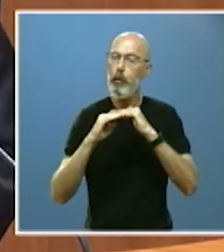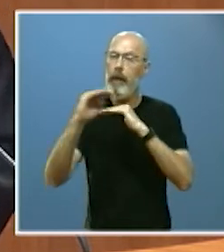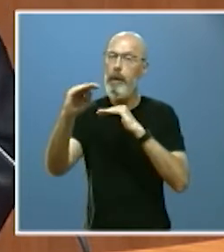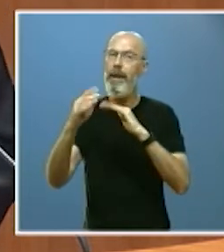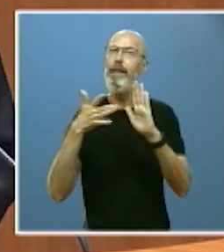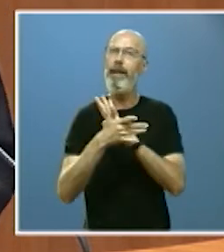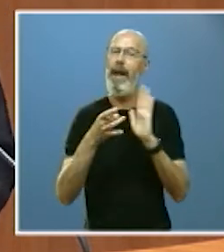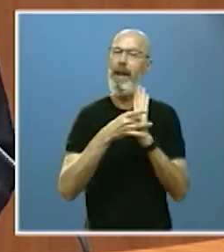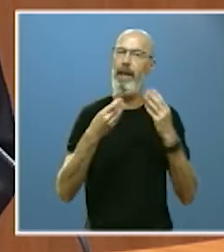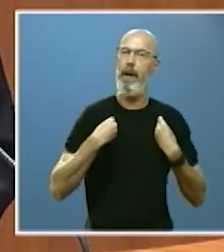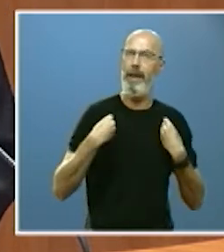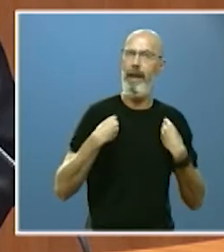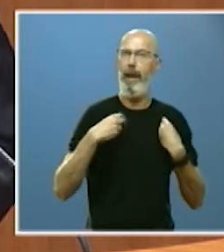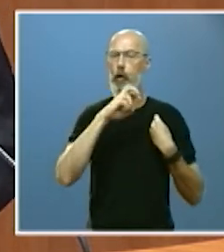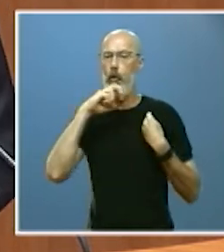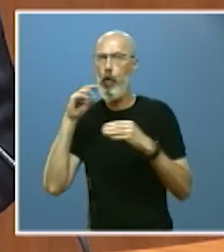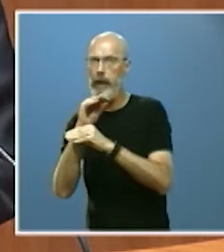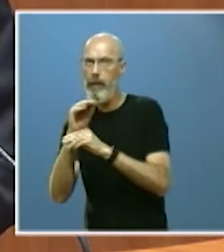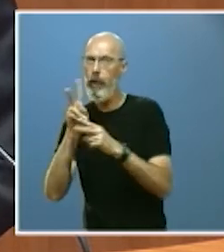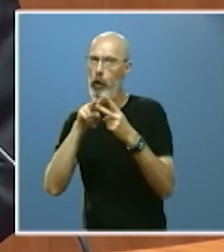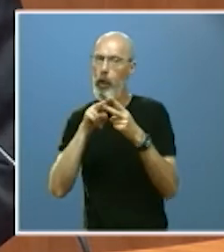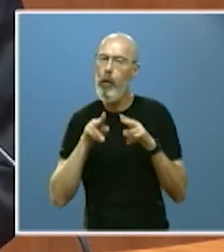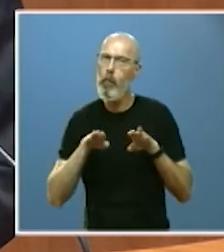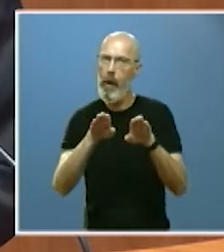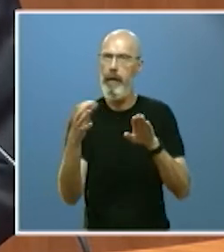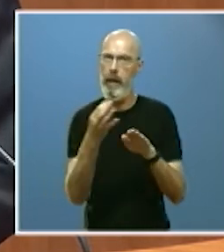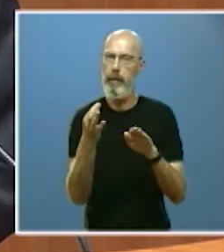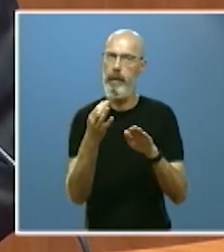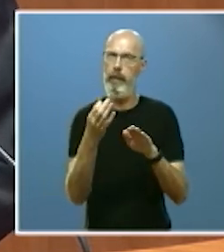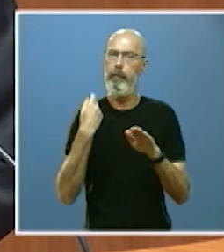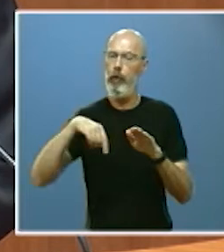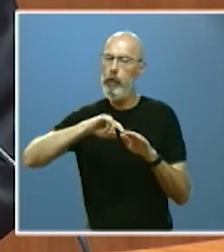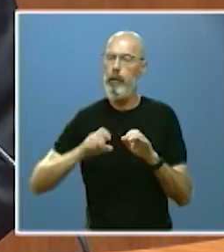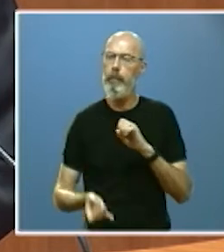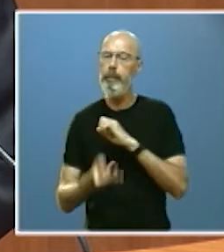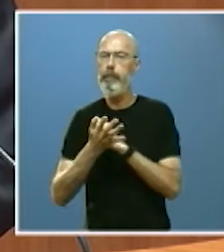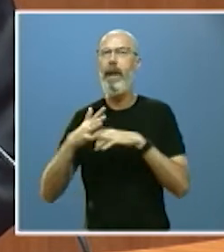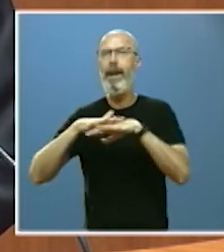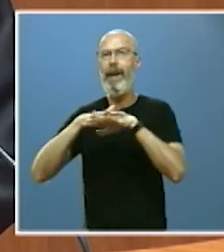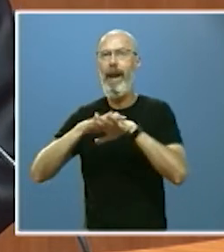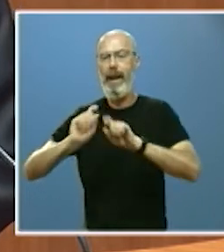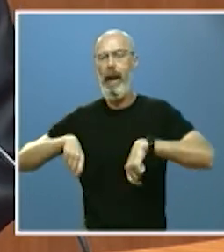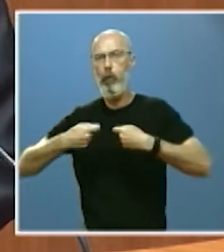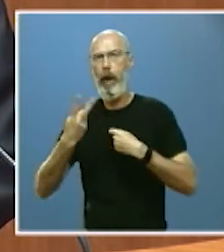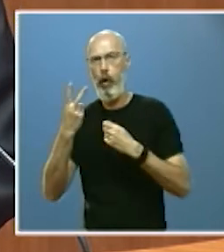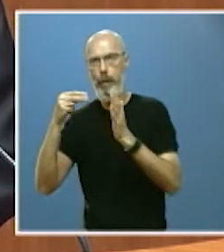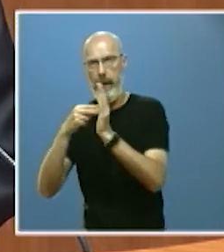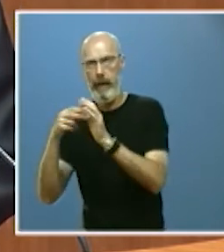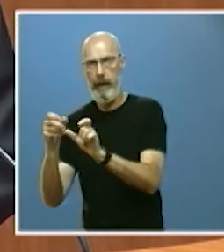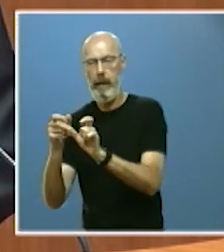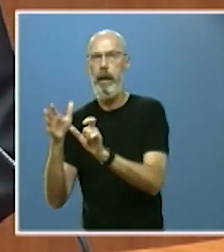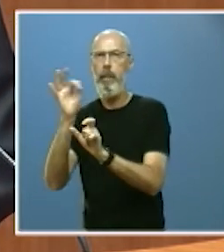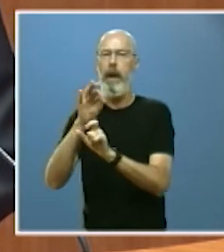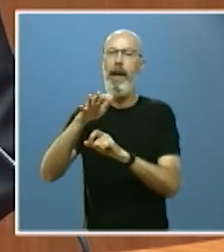calidad de vida y de conservación un ámbito en el que hemos finalizado la planificación de la red Natura 2000 y ordenado los espacios de